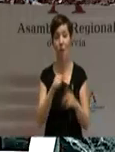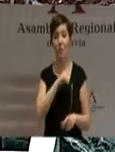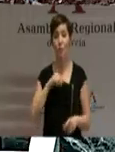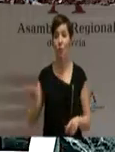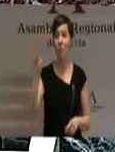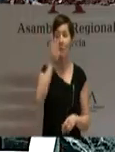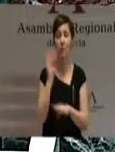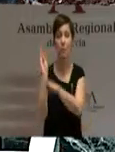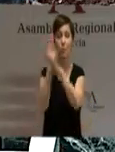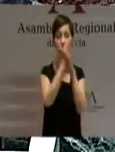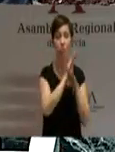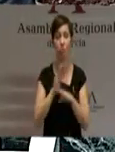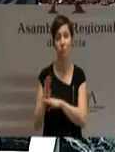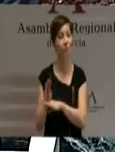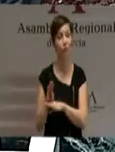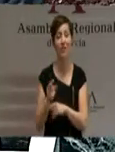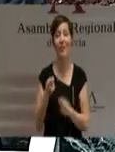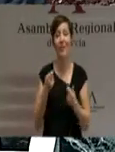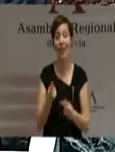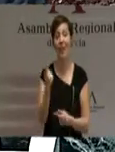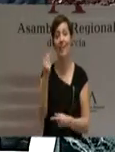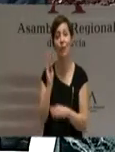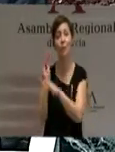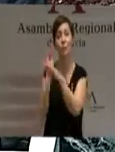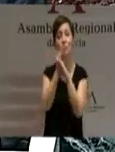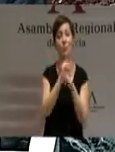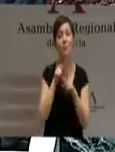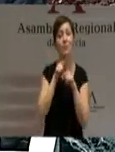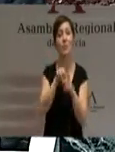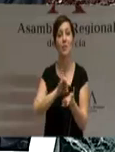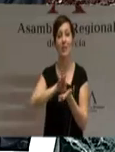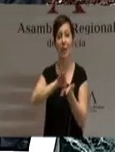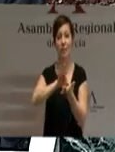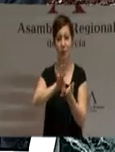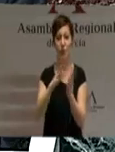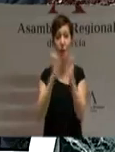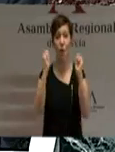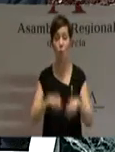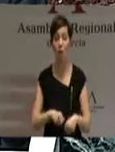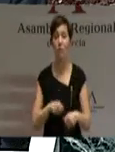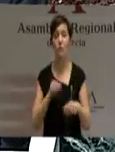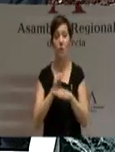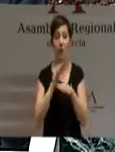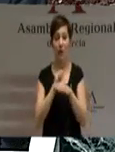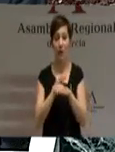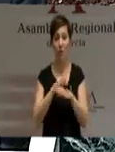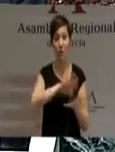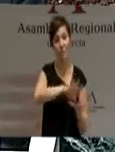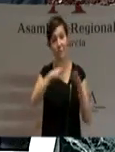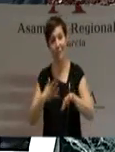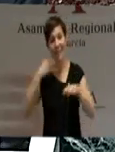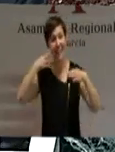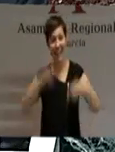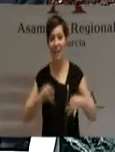servicios que estas prestan. Por eso defenderé en todo momento que los acuerdos de financiación se adecúen a la realidad, no a las